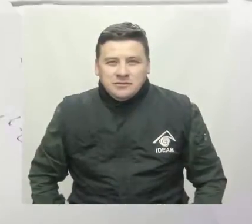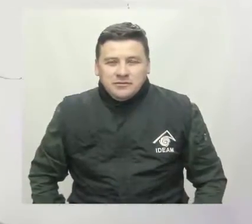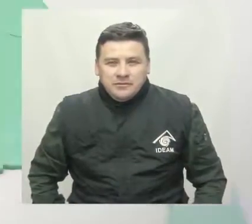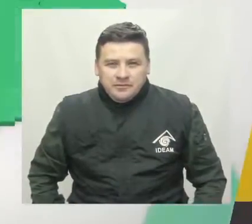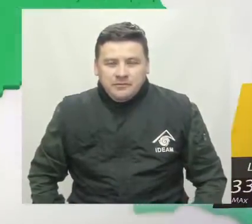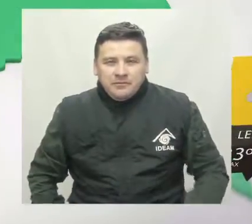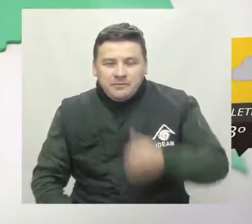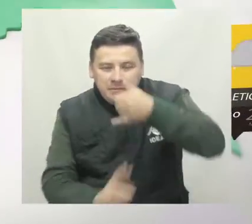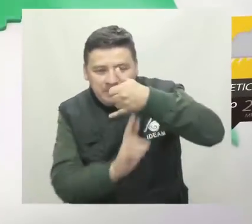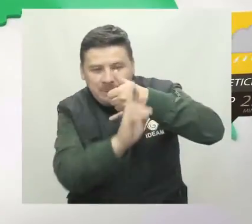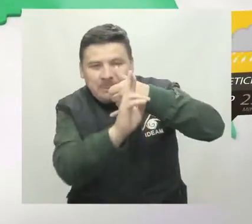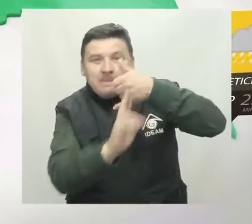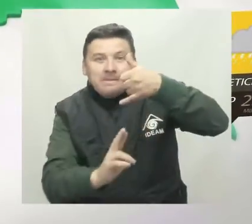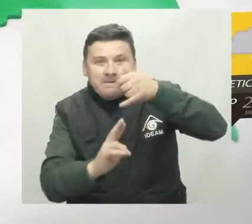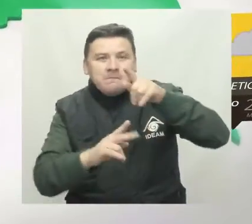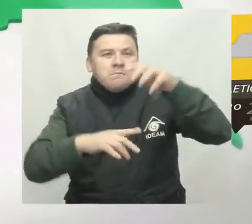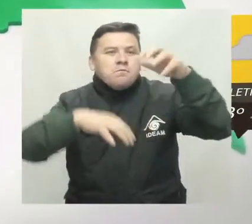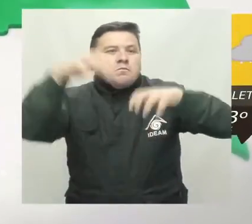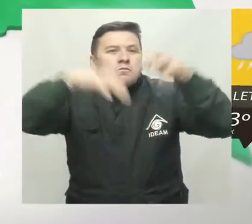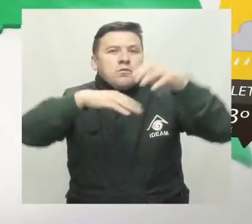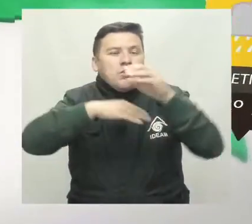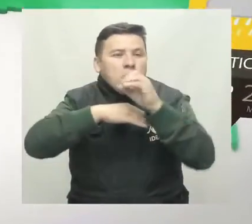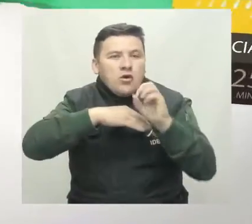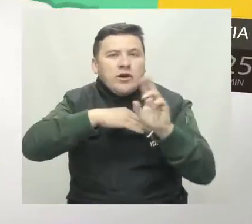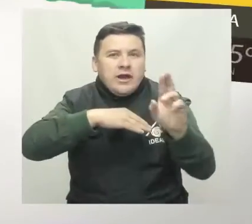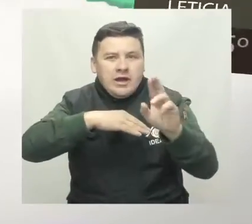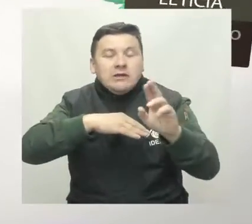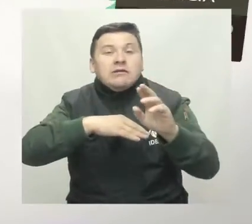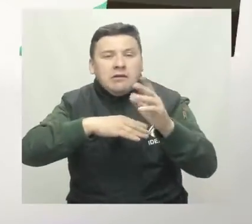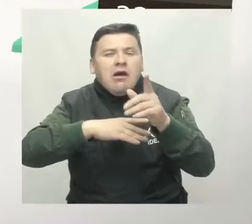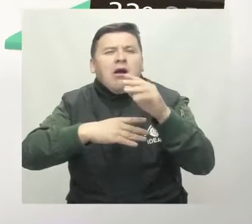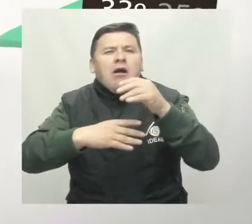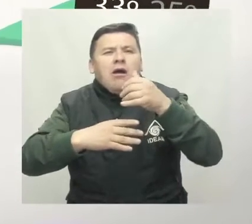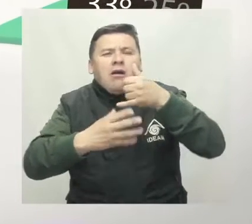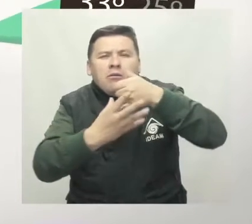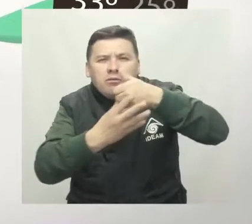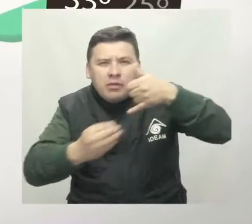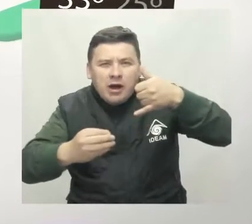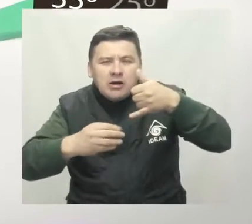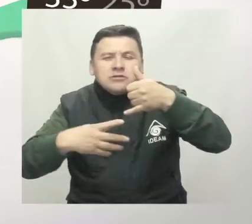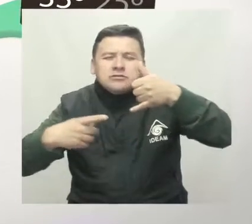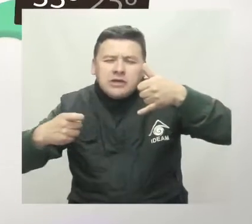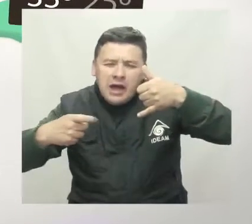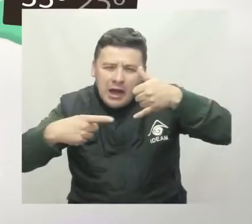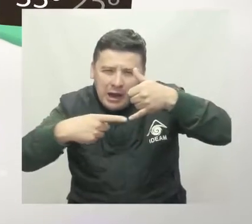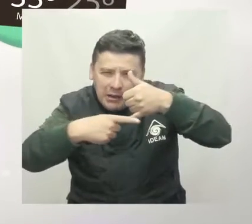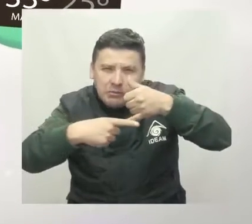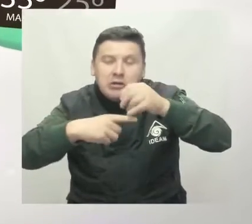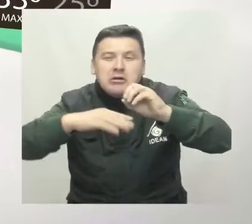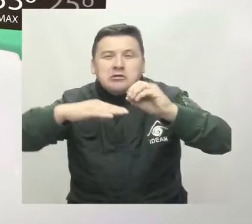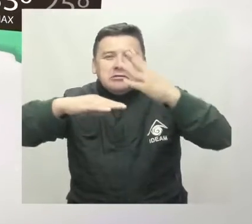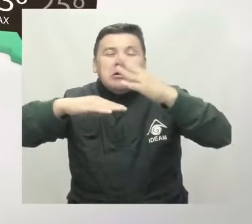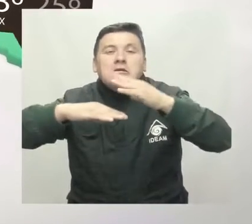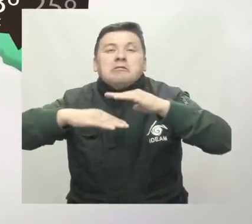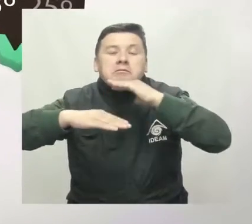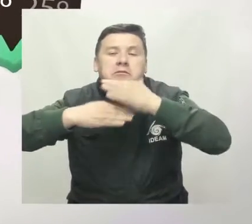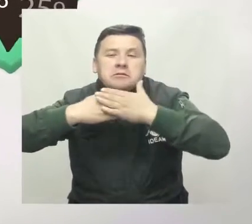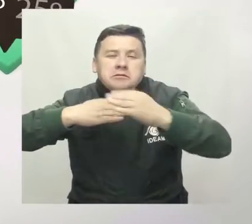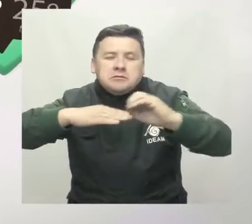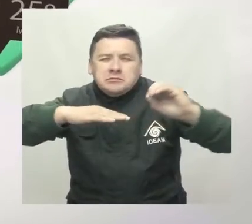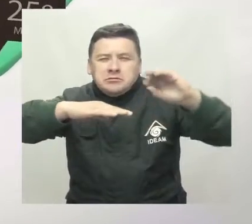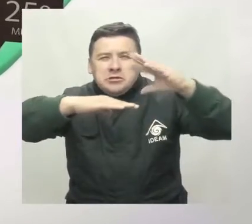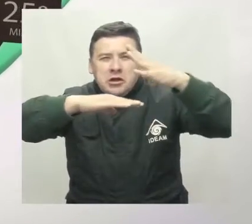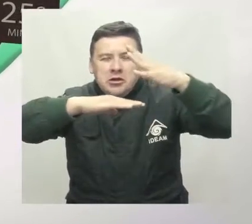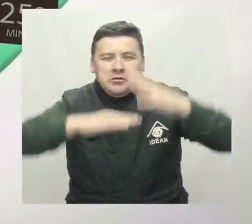Hacia el sur del país tenemos lluvias al oriente del Baupés y en el sector del trapecio amazónico. Con tiempo seco para el resto de la región.